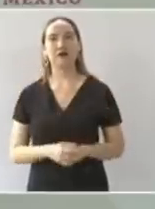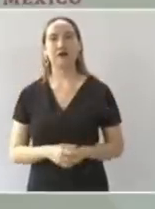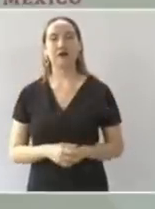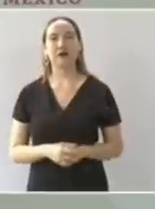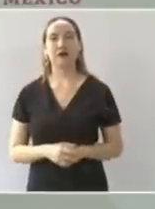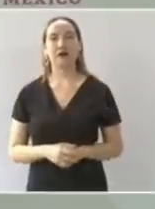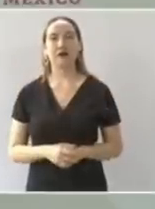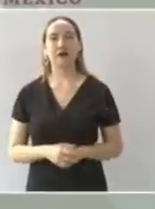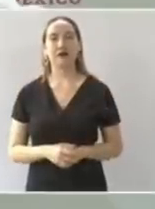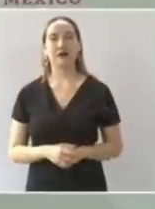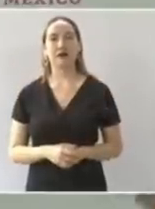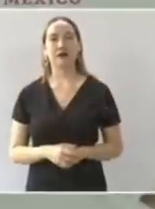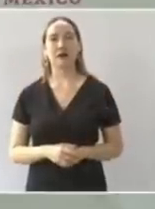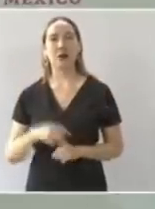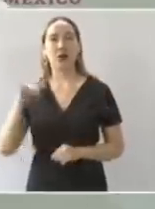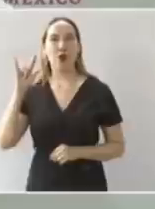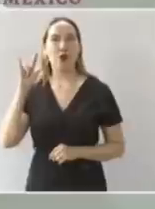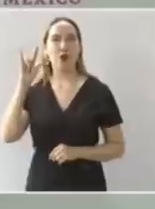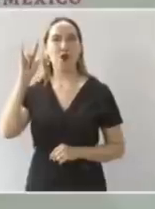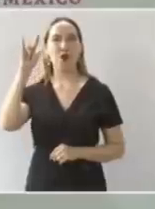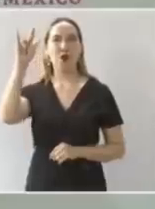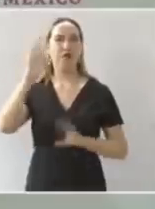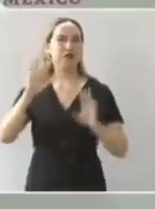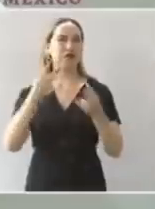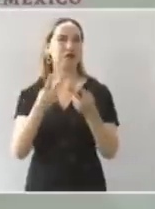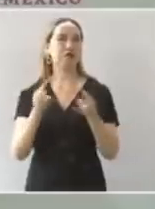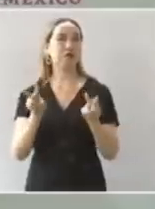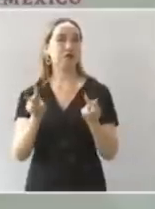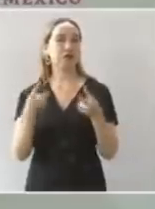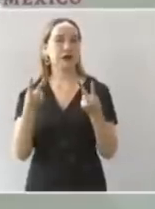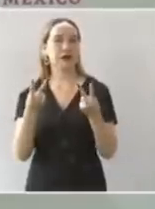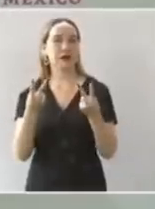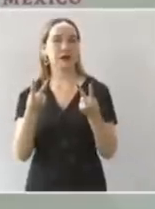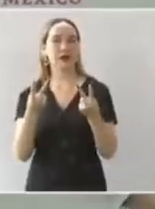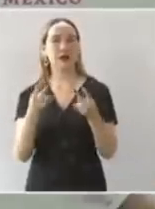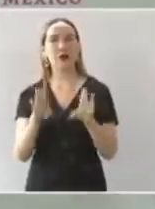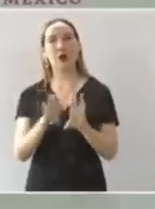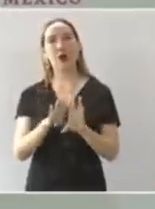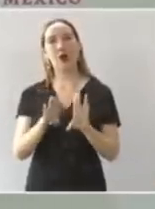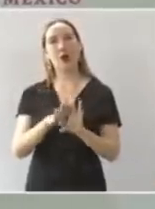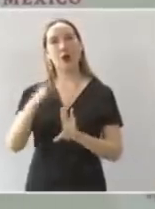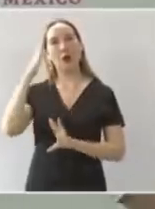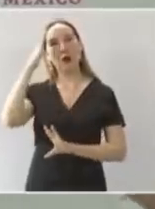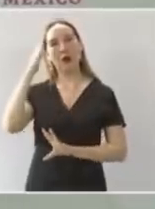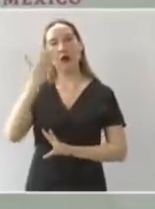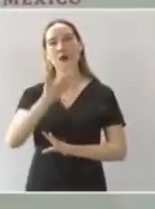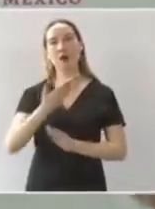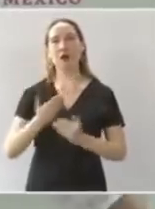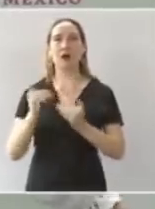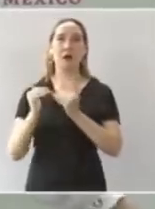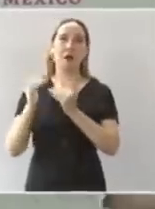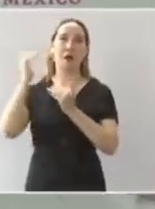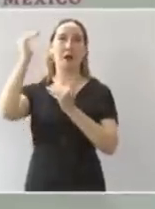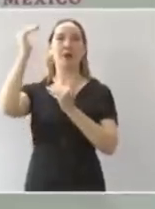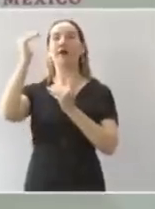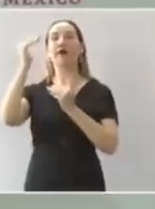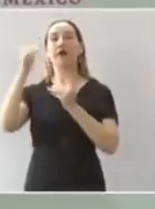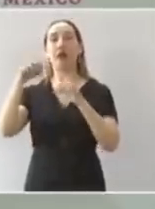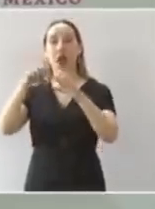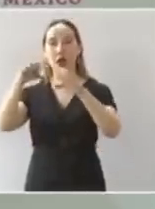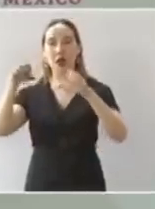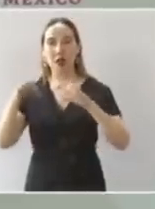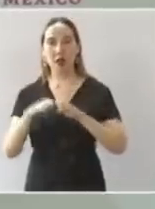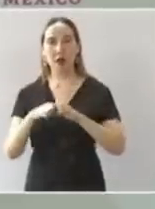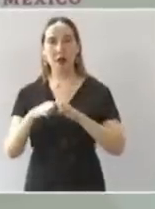ya no hay estado mayor presidencial ¿saben cuántos cuidaban al presidente? 10